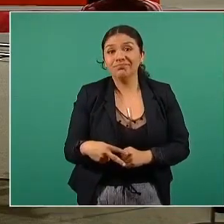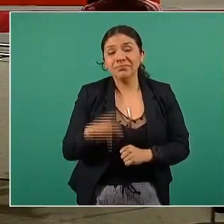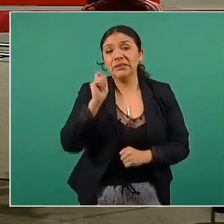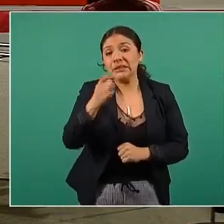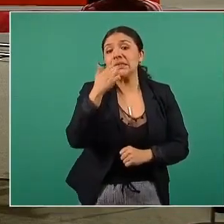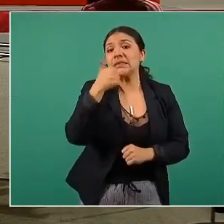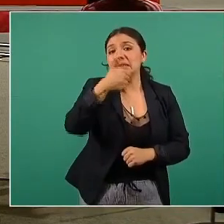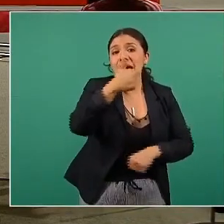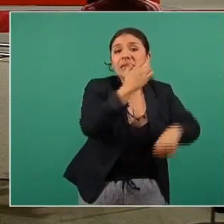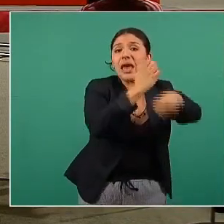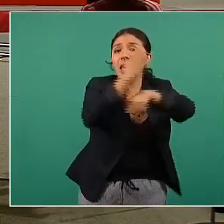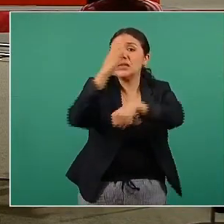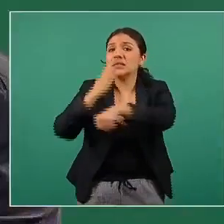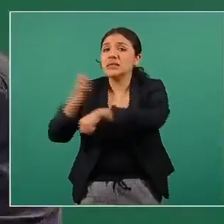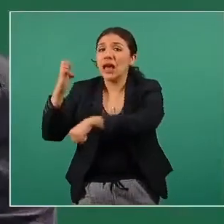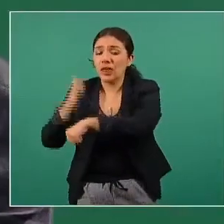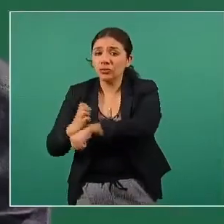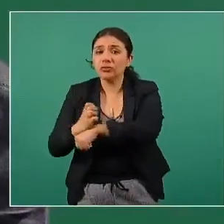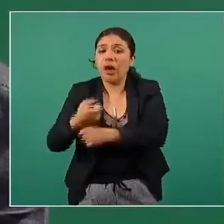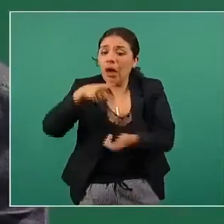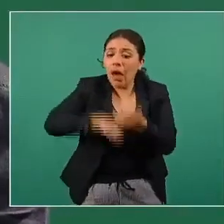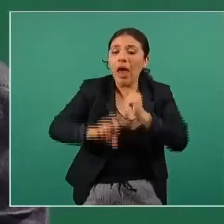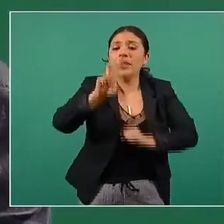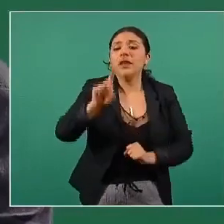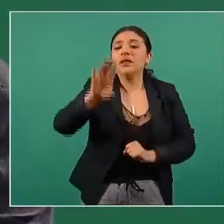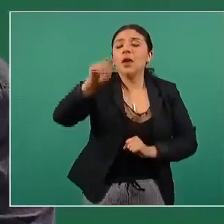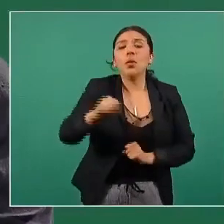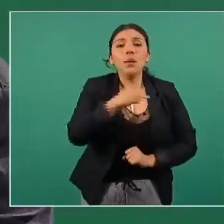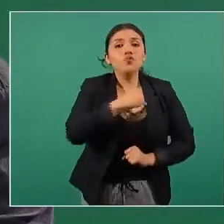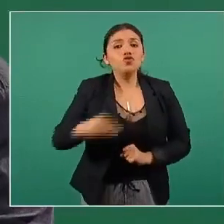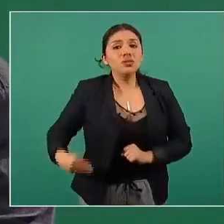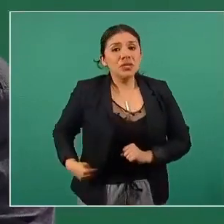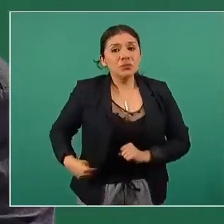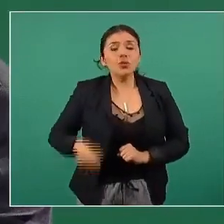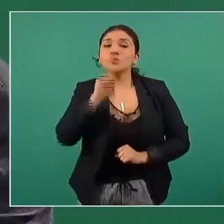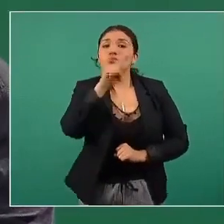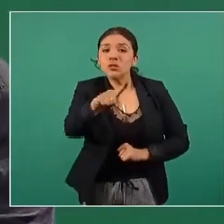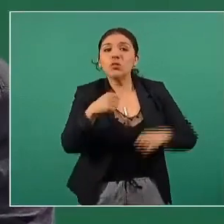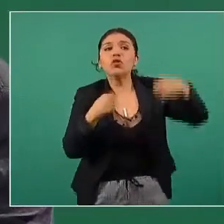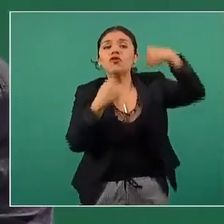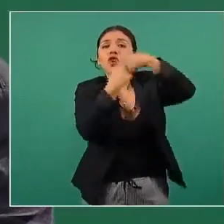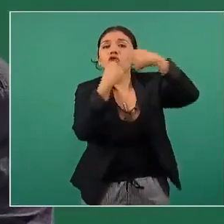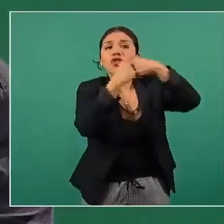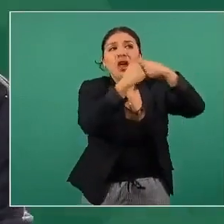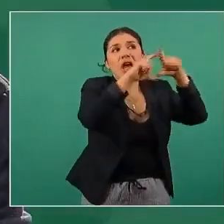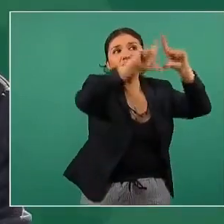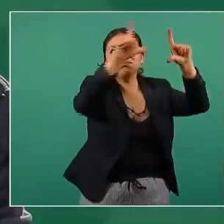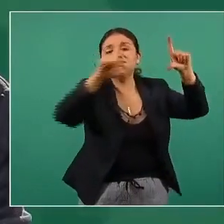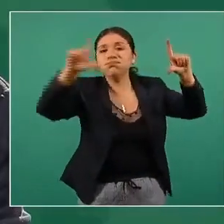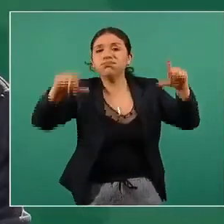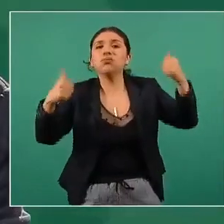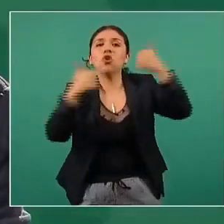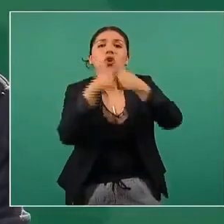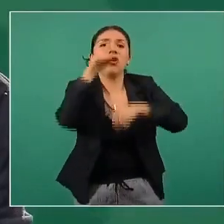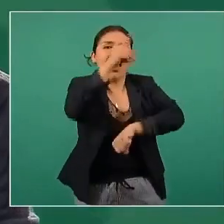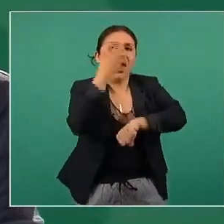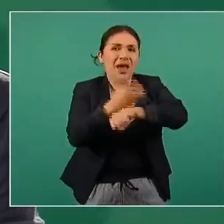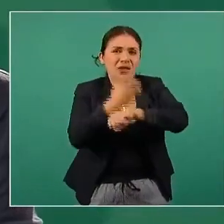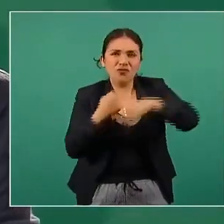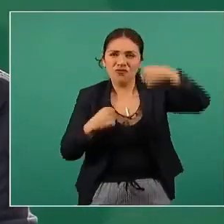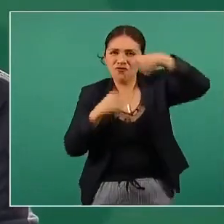entidades federativas, los 39 municipios que están en la frontera norte de México, la frontera con Estados Unidos.